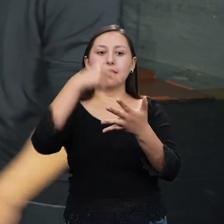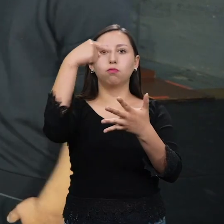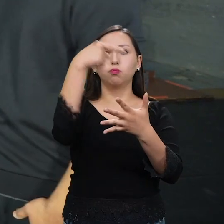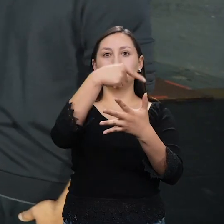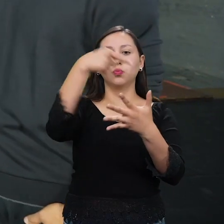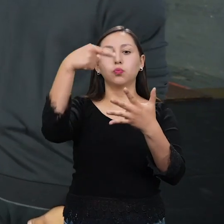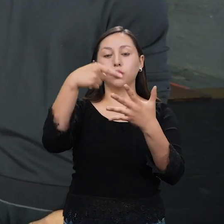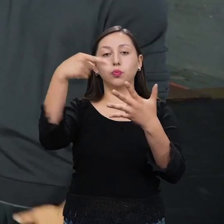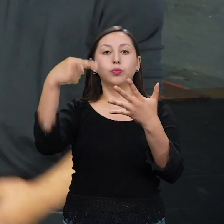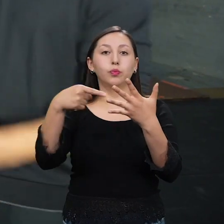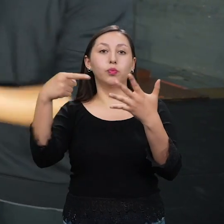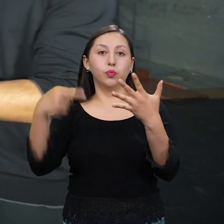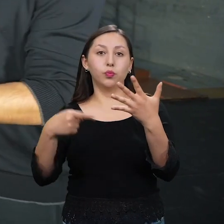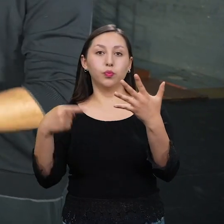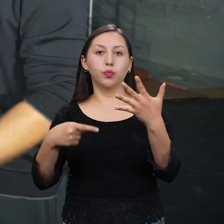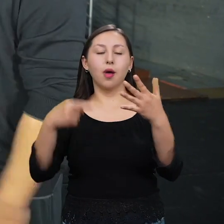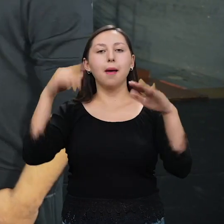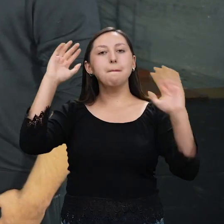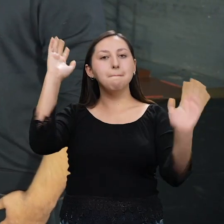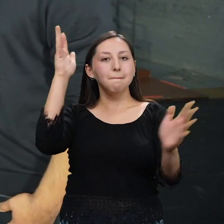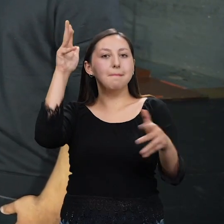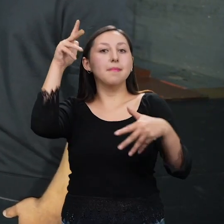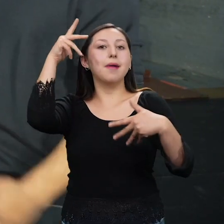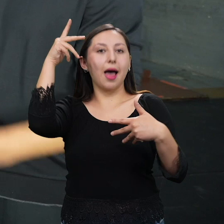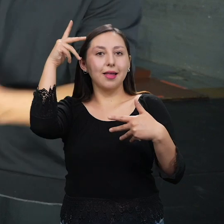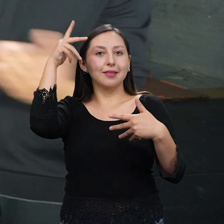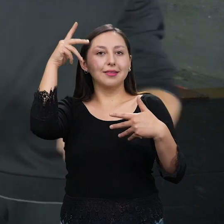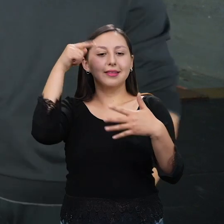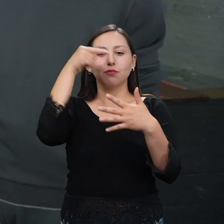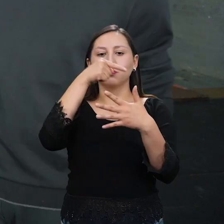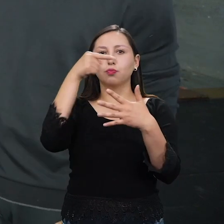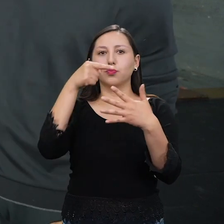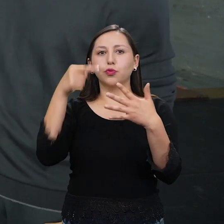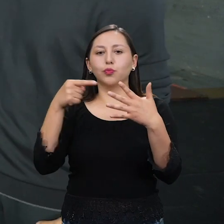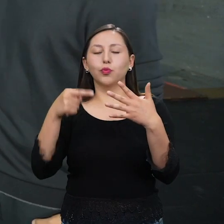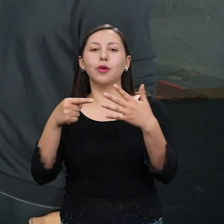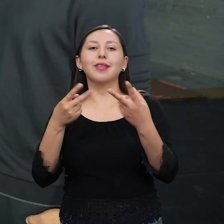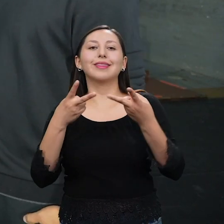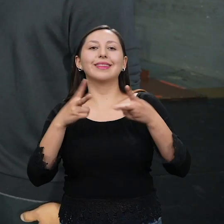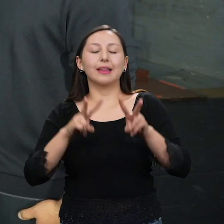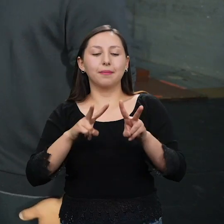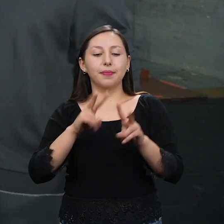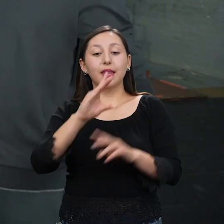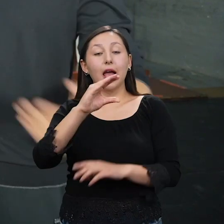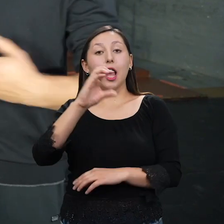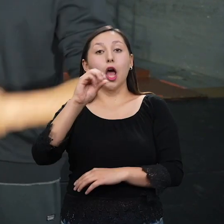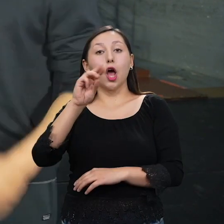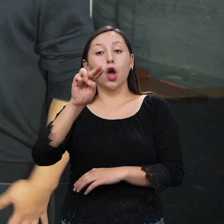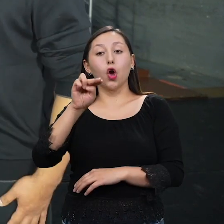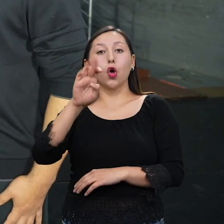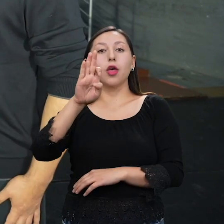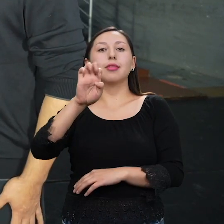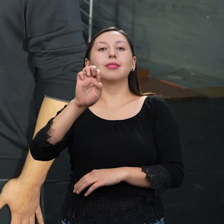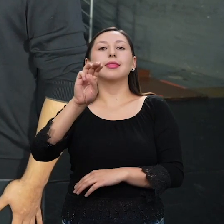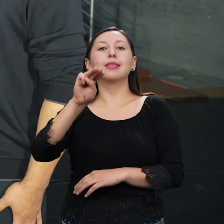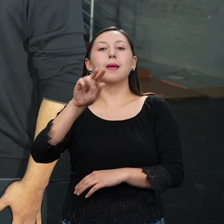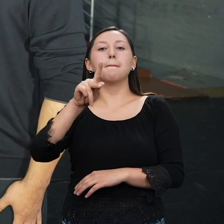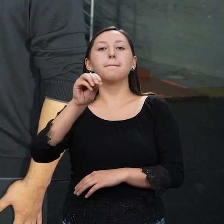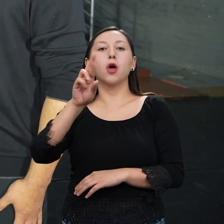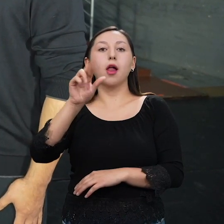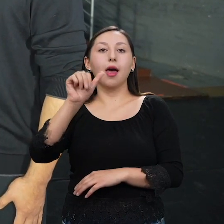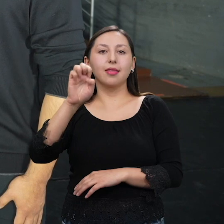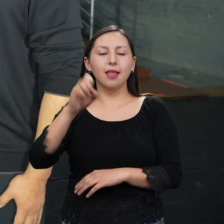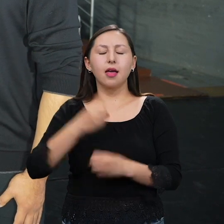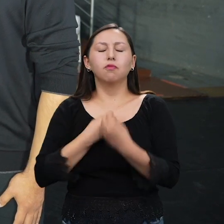es de lo que te estoy explicando ahora. Y luego la danza contemporánea, que es lo que tú vas a poder ver luego con mis compañeros de la compañía.